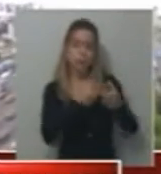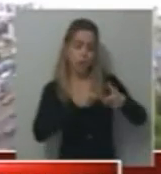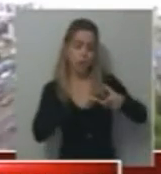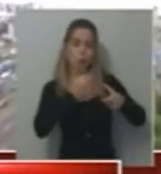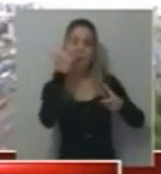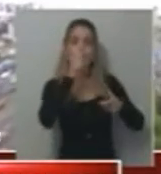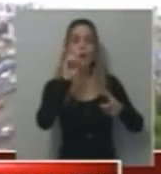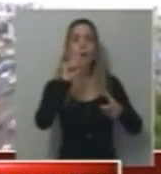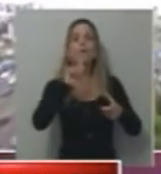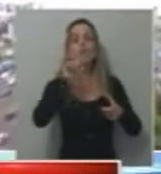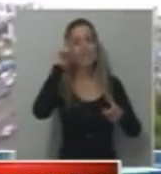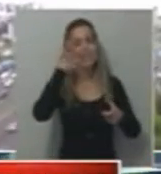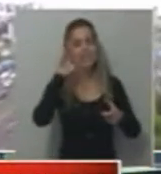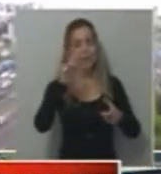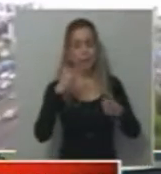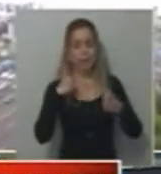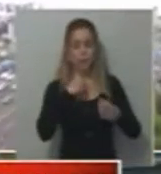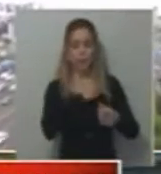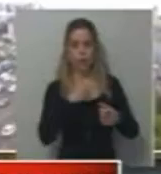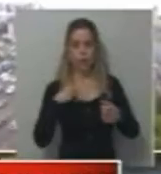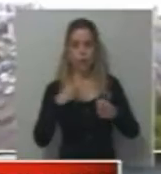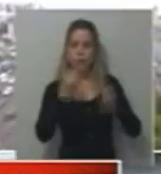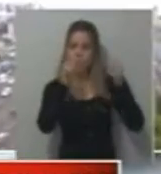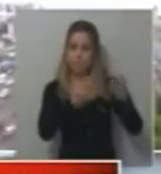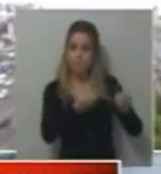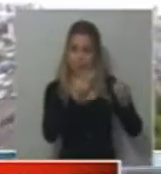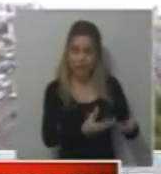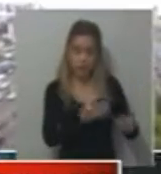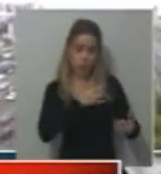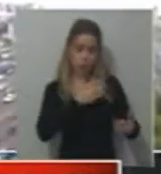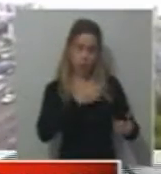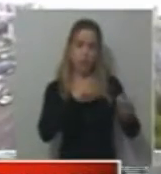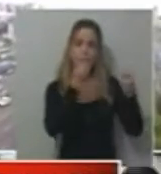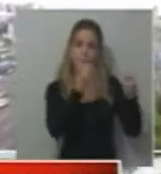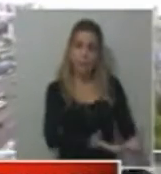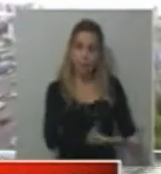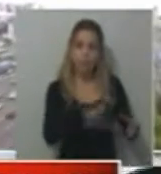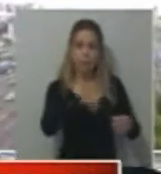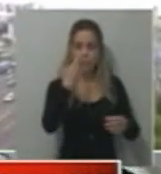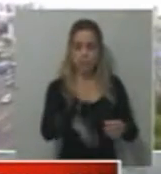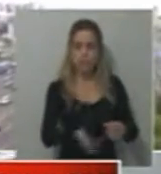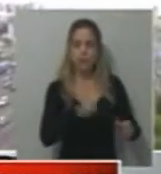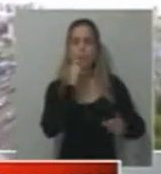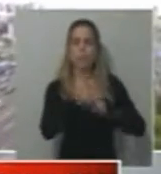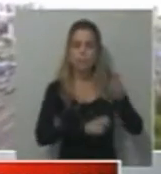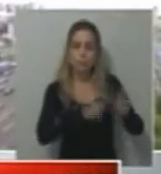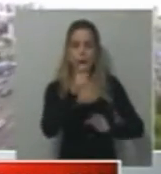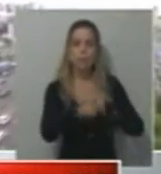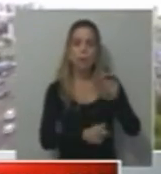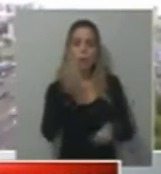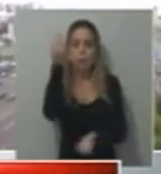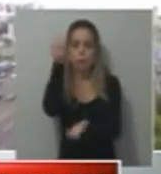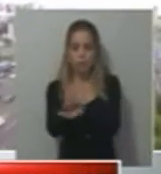ritmo de regreso. Si el resultado del holter sale como se espera, que seguramente va a salir, el ritmo de regreso va a ser lento, gradual,